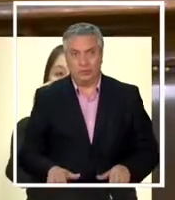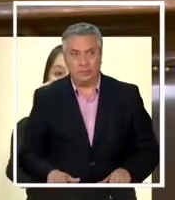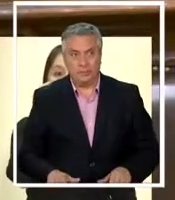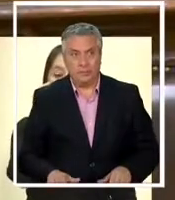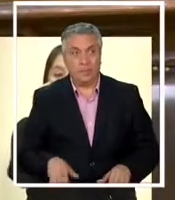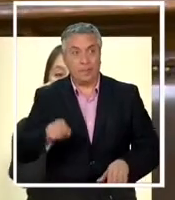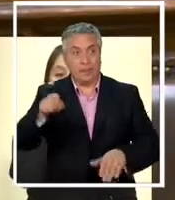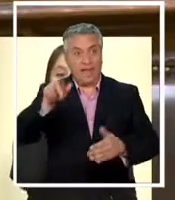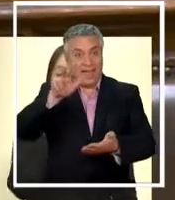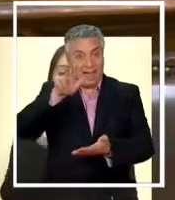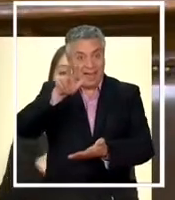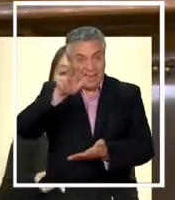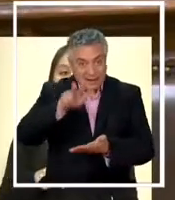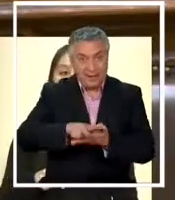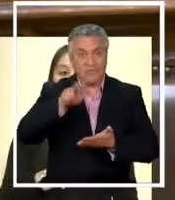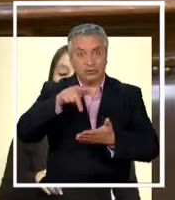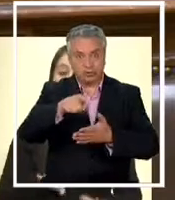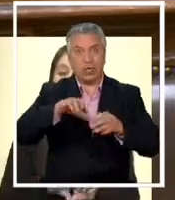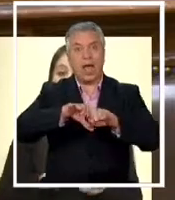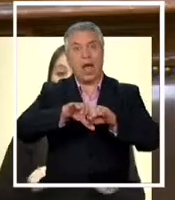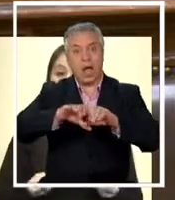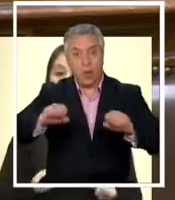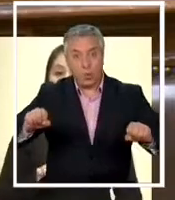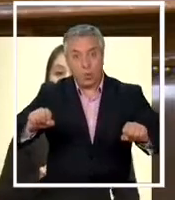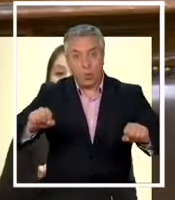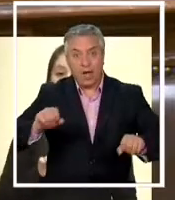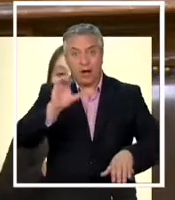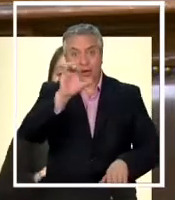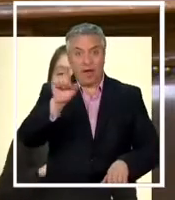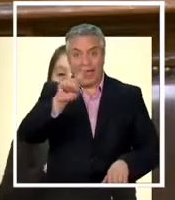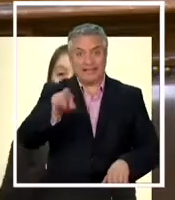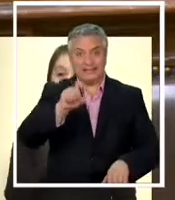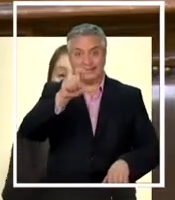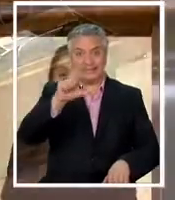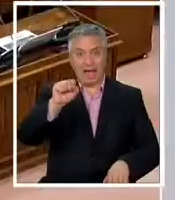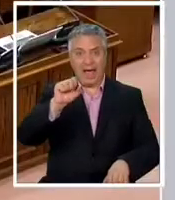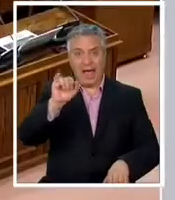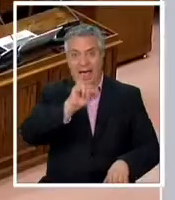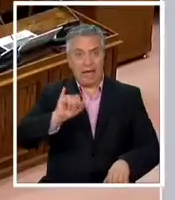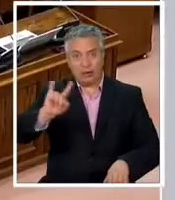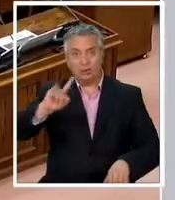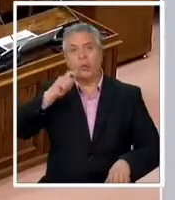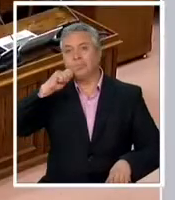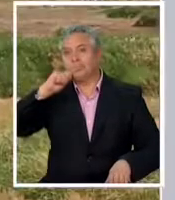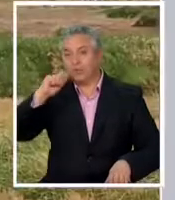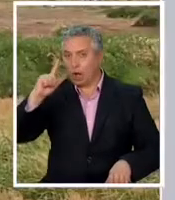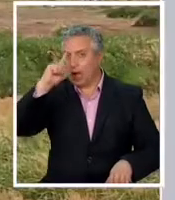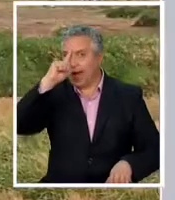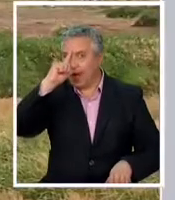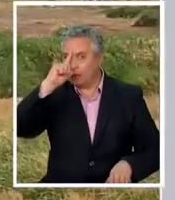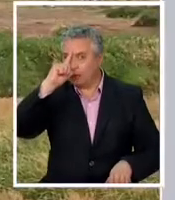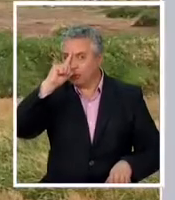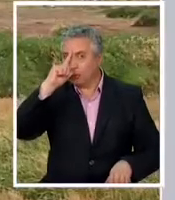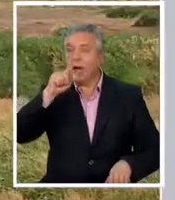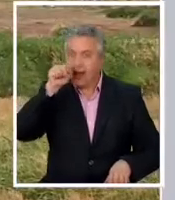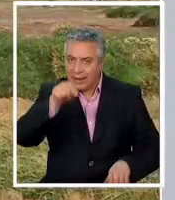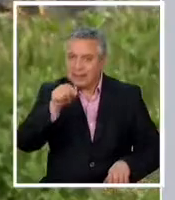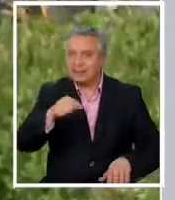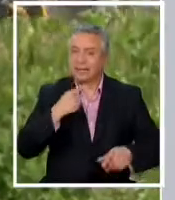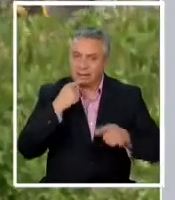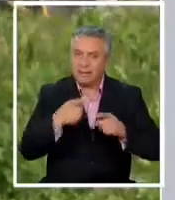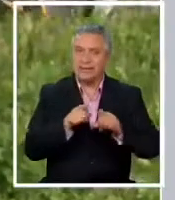ratificación la adhesión al acuerdo de Escazú sí es un hecho histórico es un hecho histórico porque Chile vuelve con fuerza al